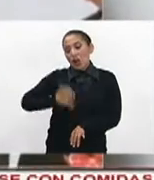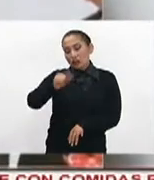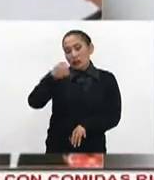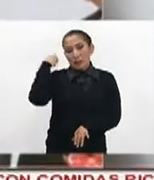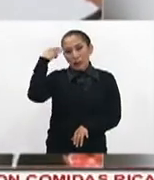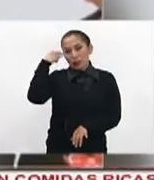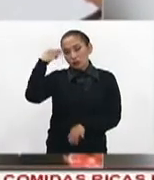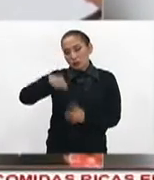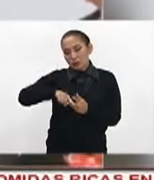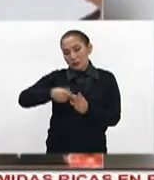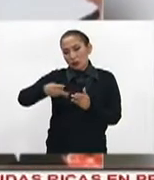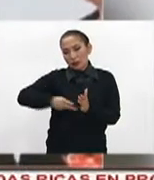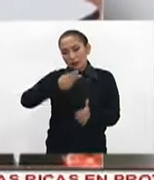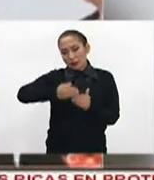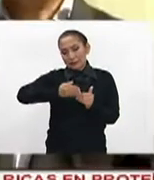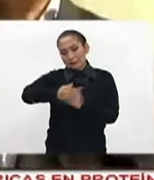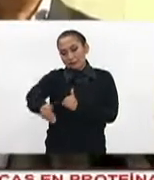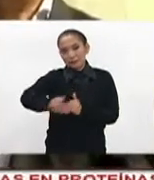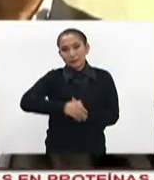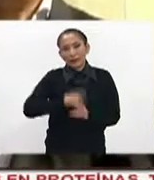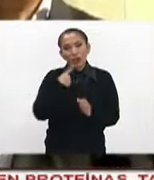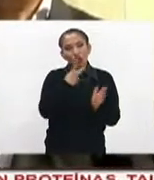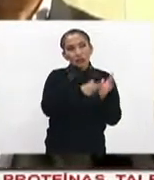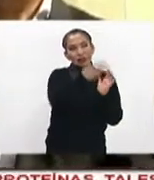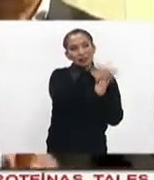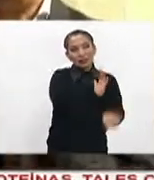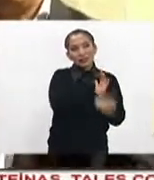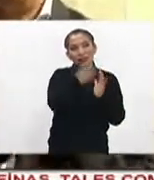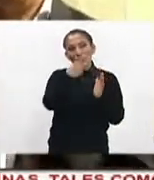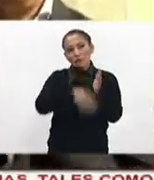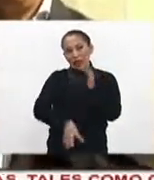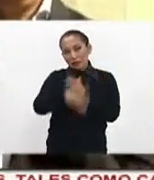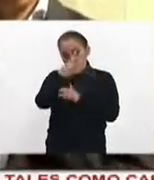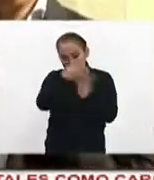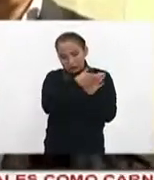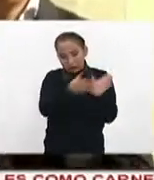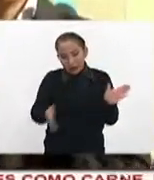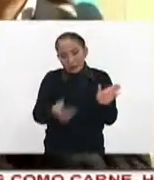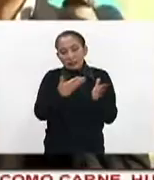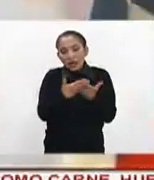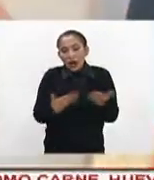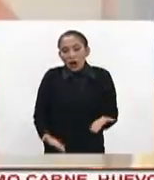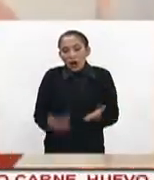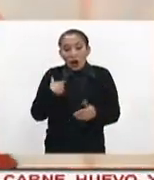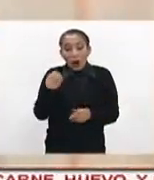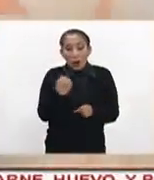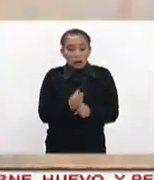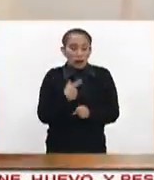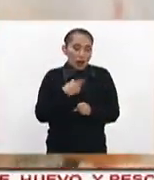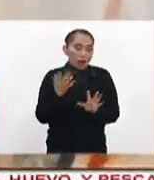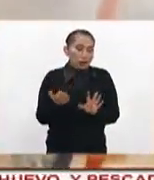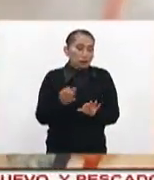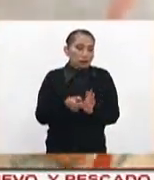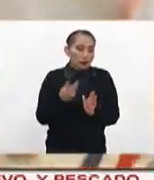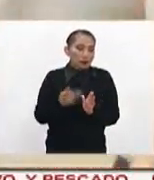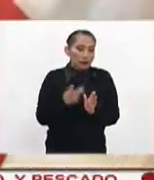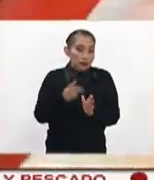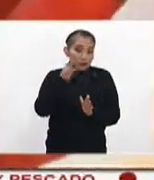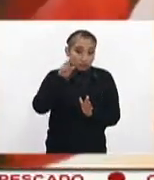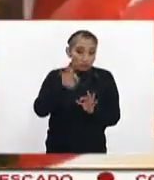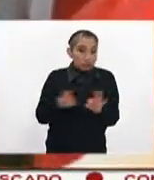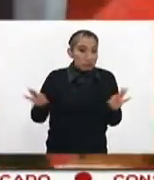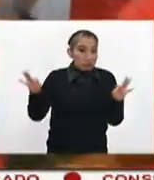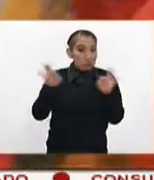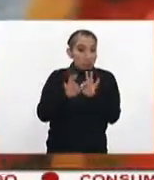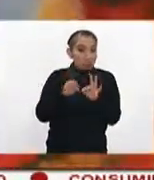marzo próximo. Él ya gobernó entre 2010 y 2014 y en esta oportunidad sacó una ventaja bastante notable